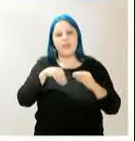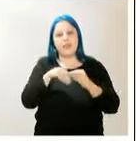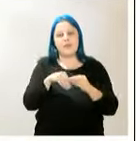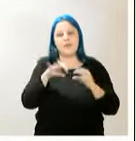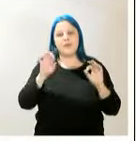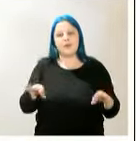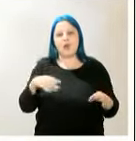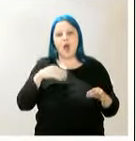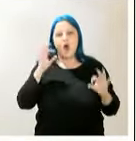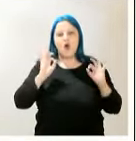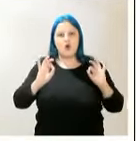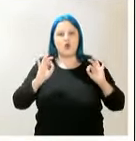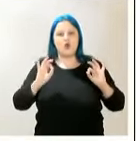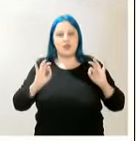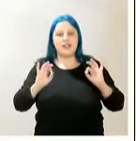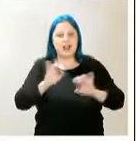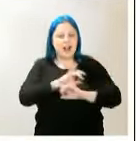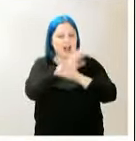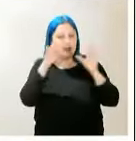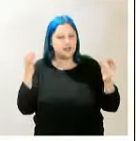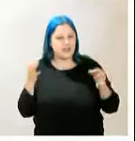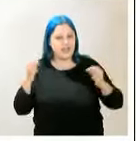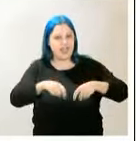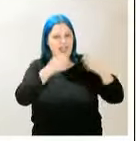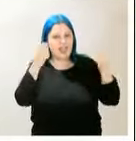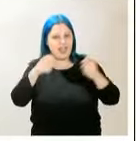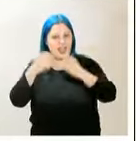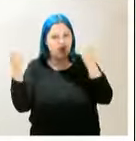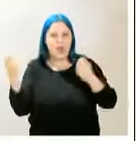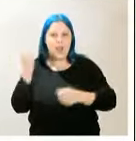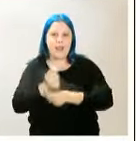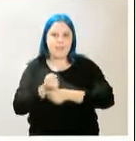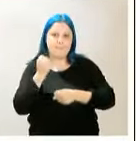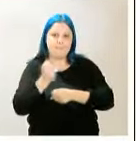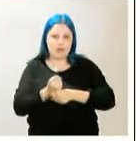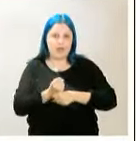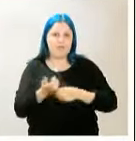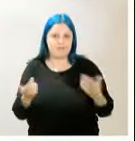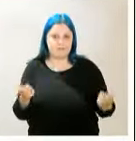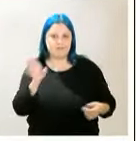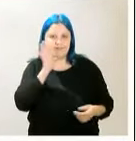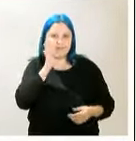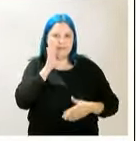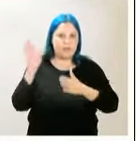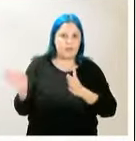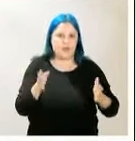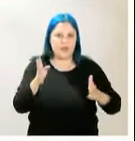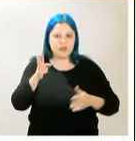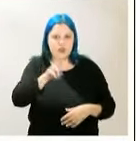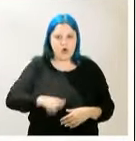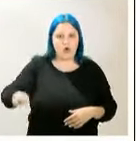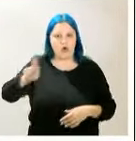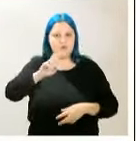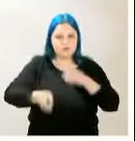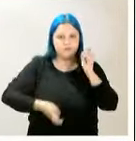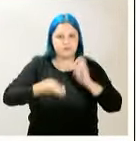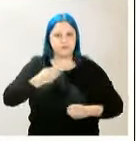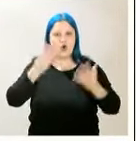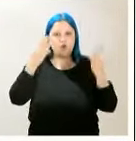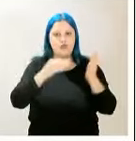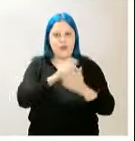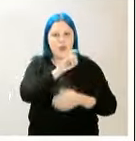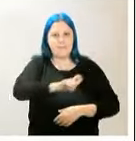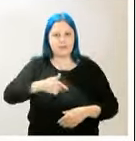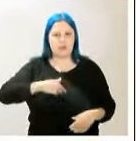claramente en la destrucción de empleo. También va a afectar este proceso de reestructuración en 8.000 personas,